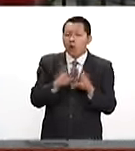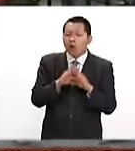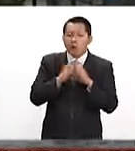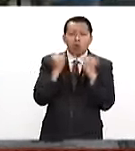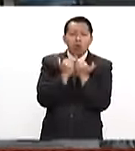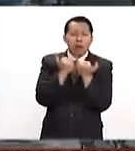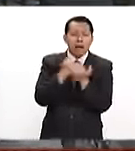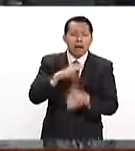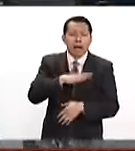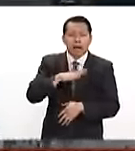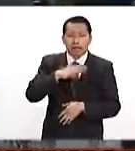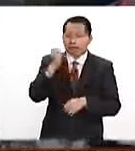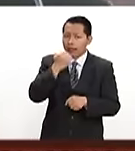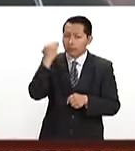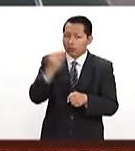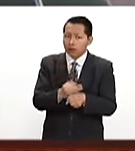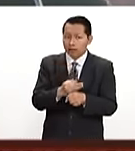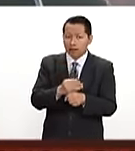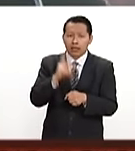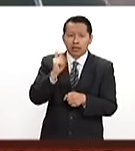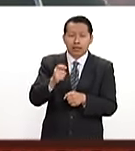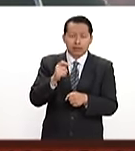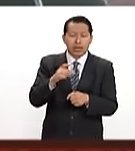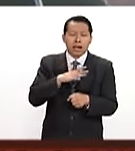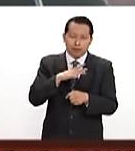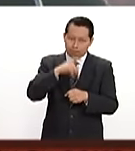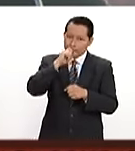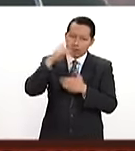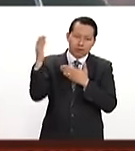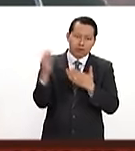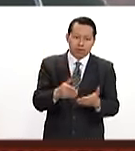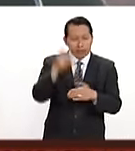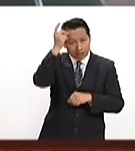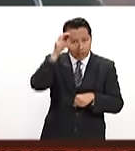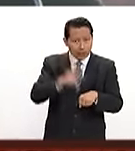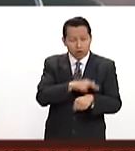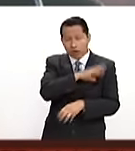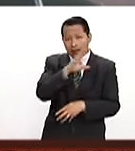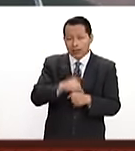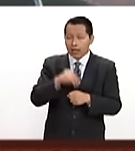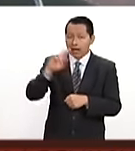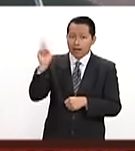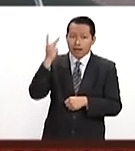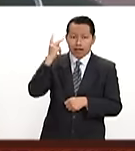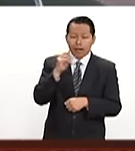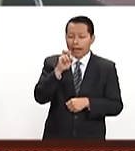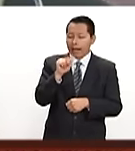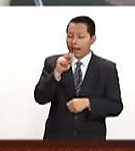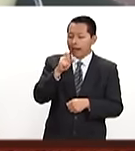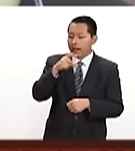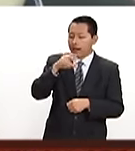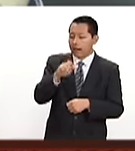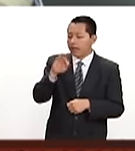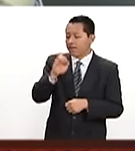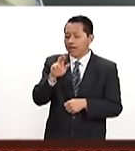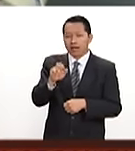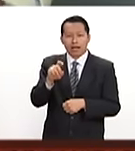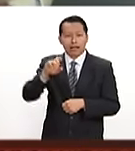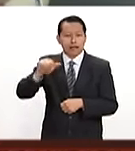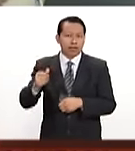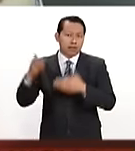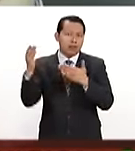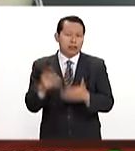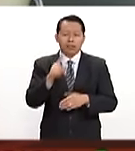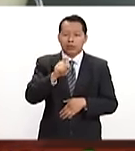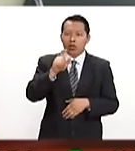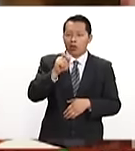realizó la recepción de estudiantes que llegan de intercambio a la Ciudad de México el director general del Politécnico Enrique Fernández Fasnat recibió